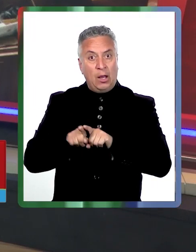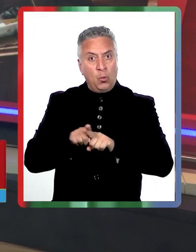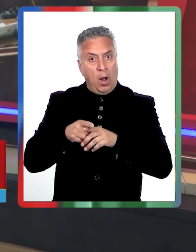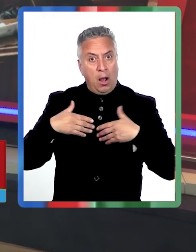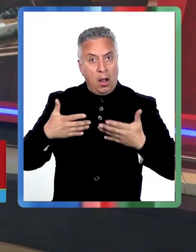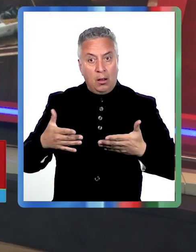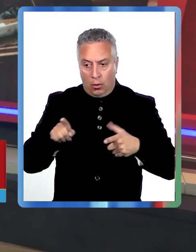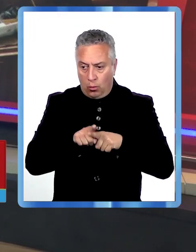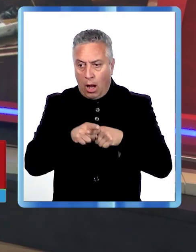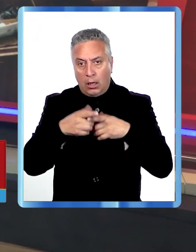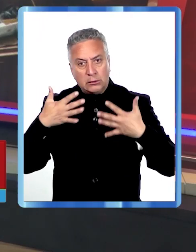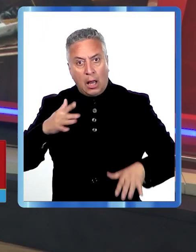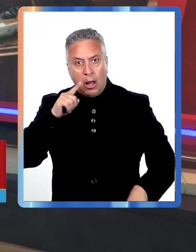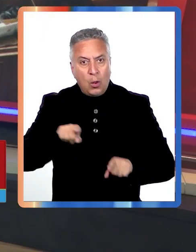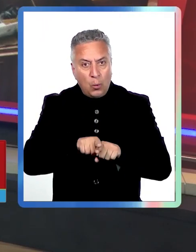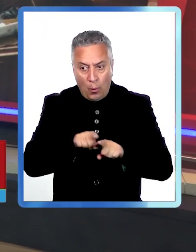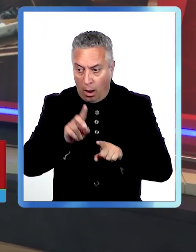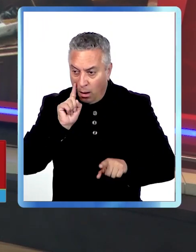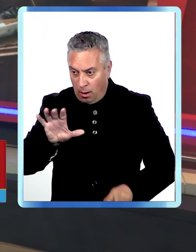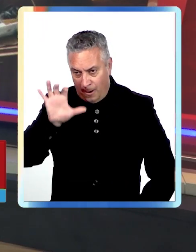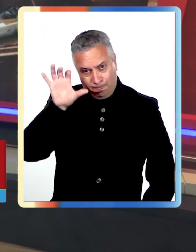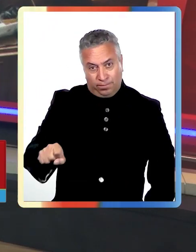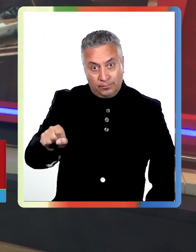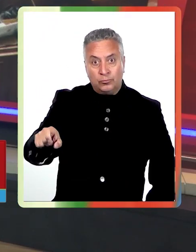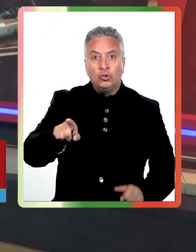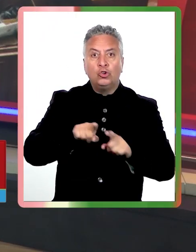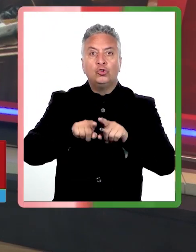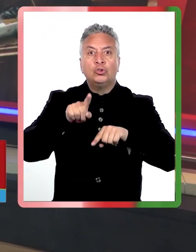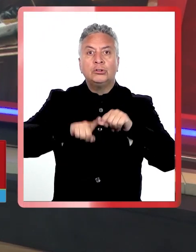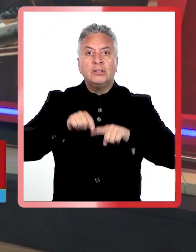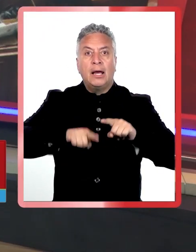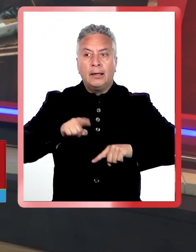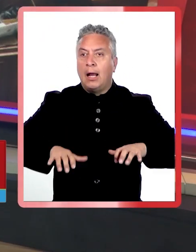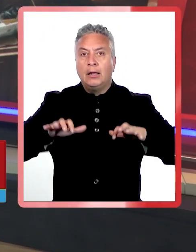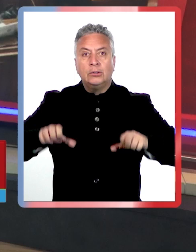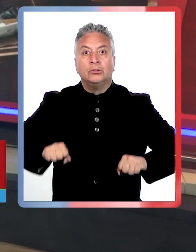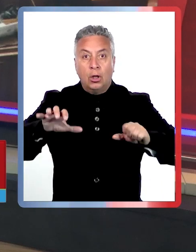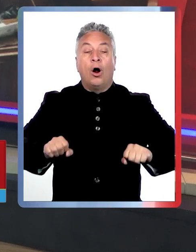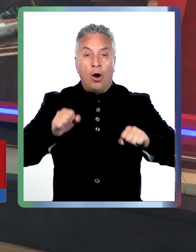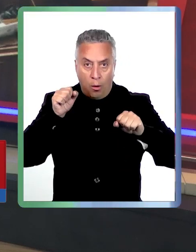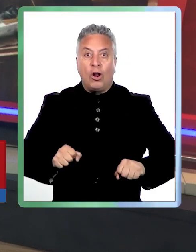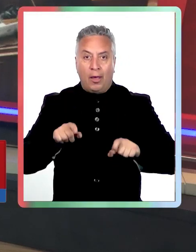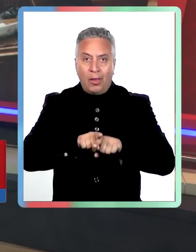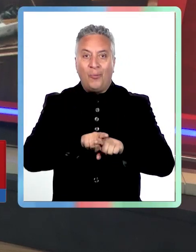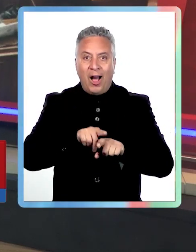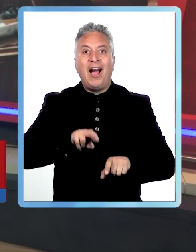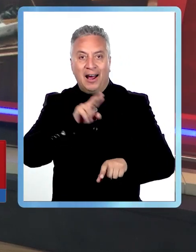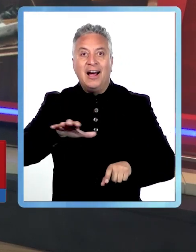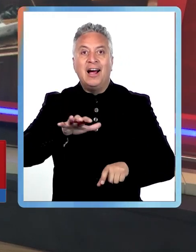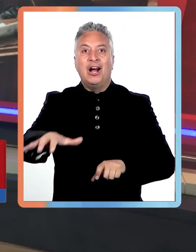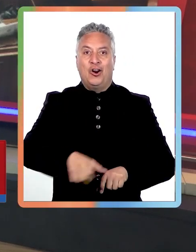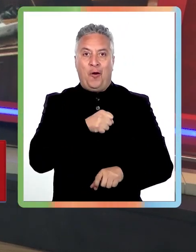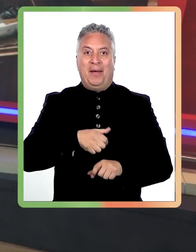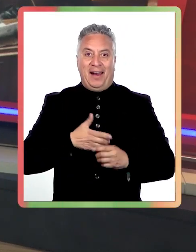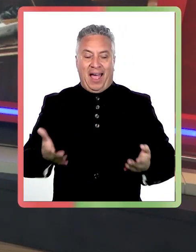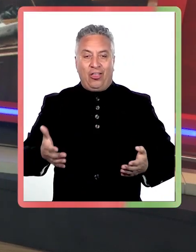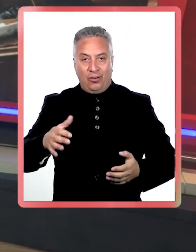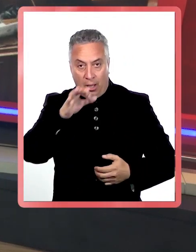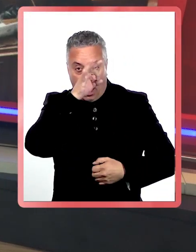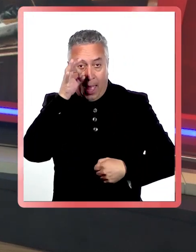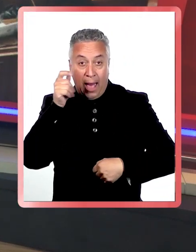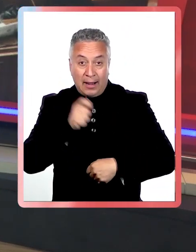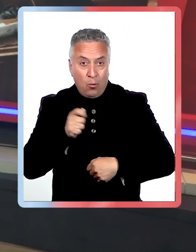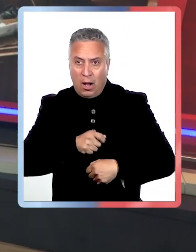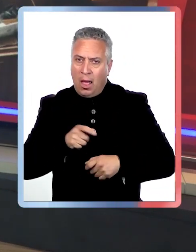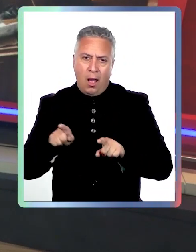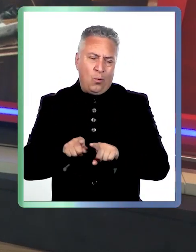permanente, los dueños de predios tomados pueden tratar de recuperarlos a la fuerza. En la Araucanía, parlamentarios reaccionaron a la